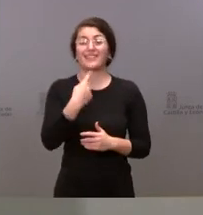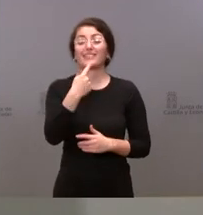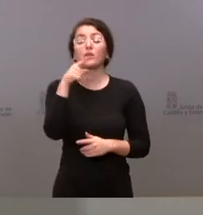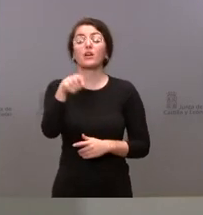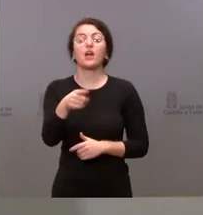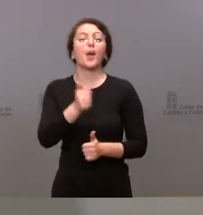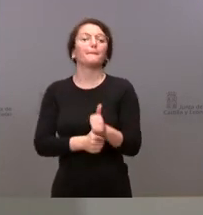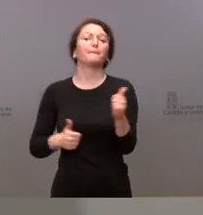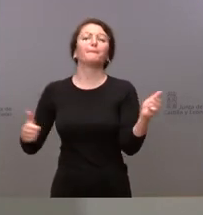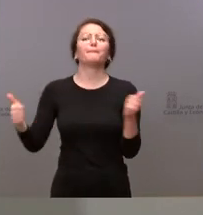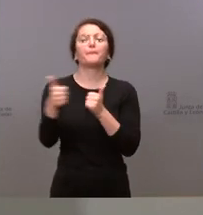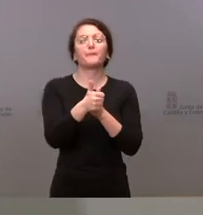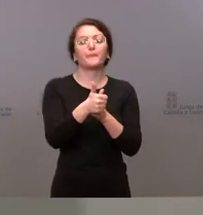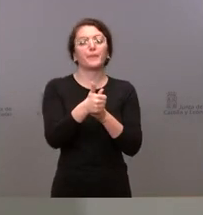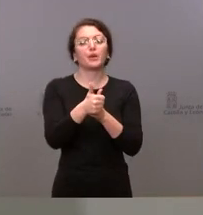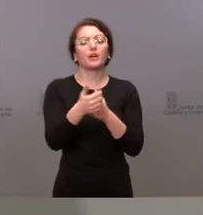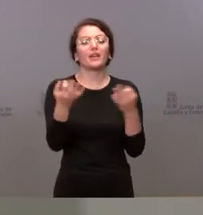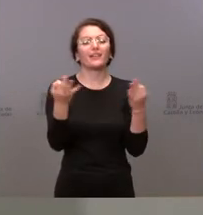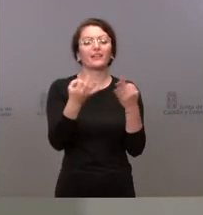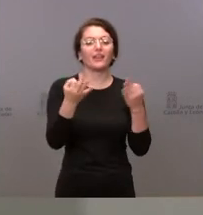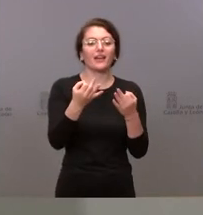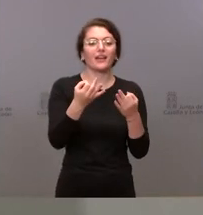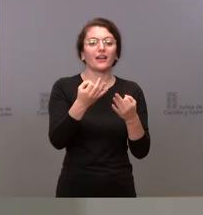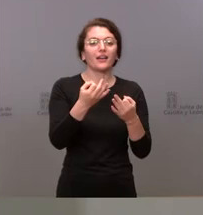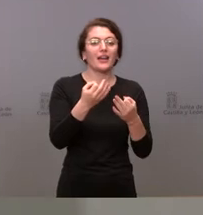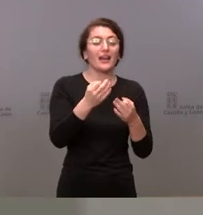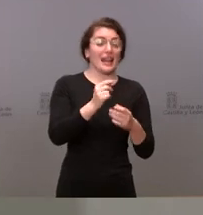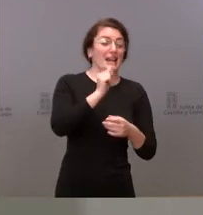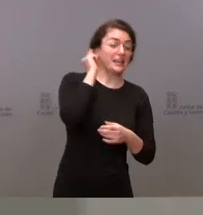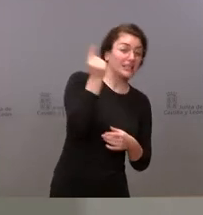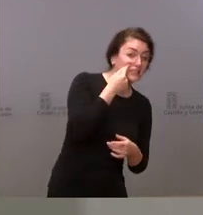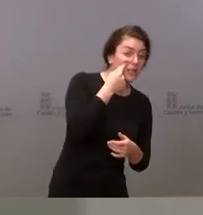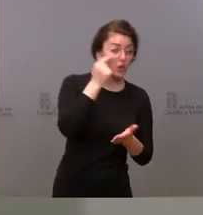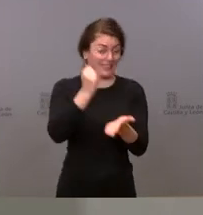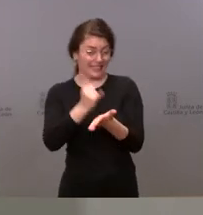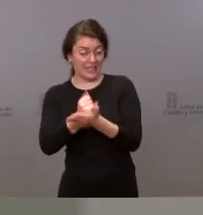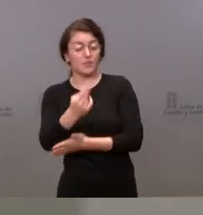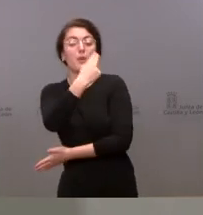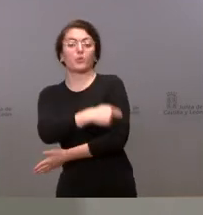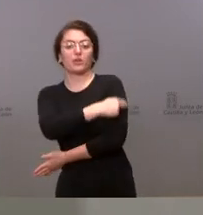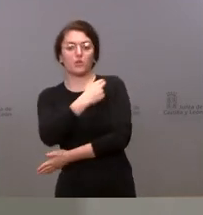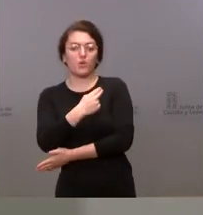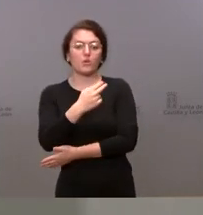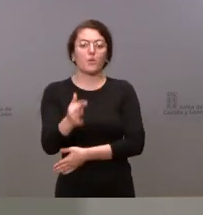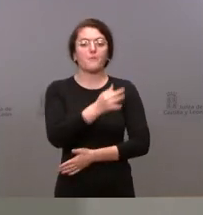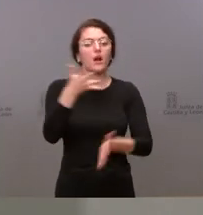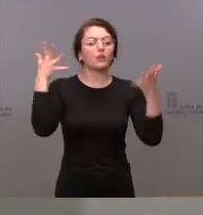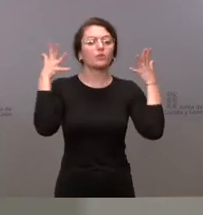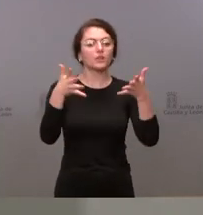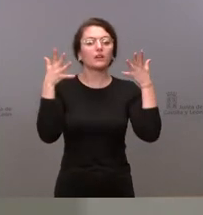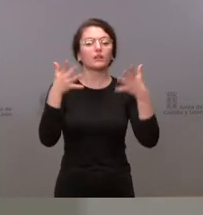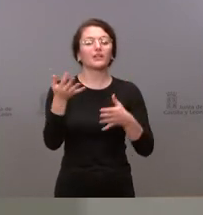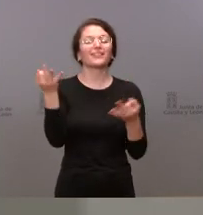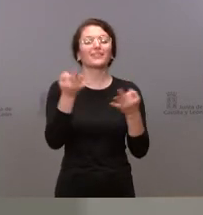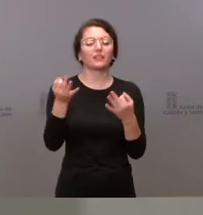por el rastreo por los test y por la vacunación y donde también había unas recomendaciones sobre todo en los espacios de uso